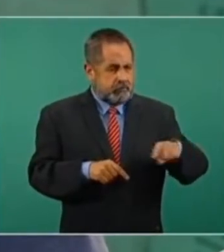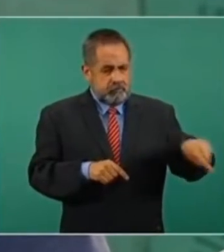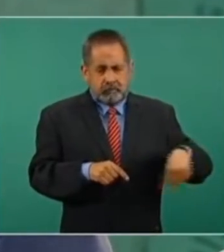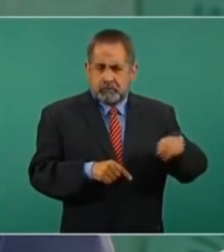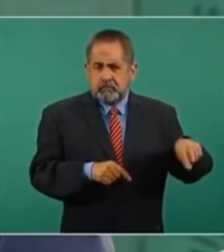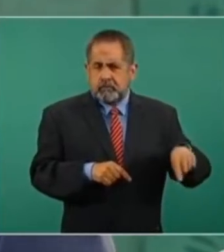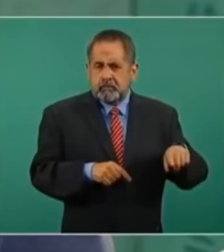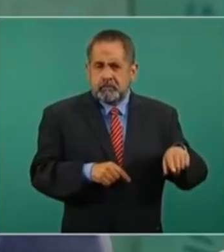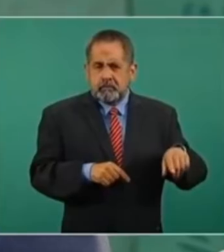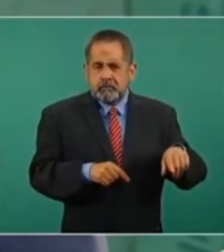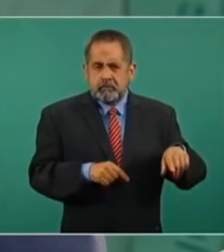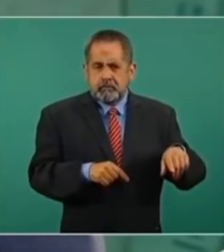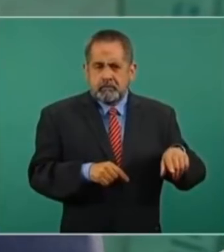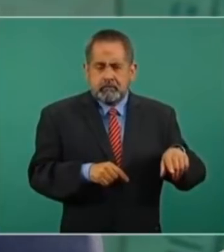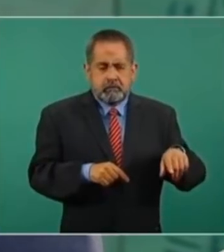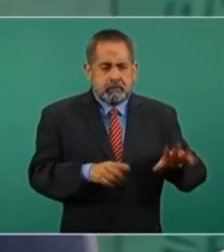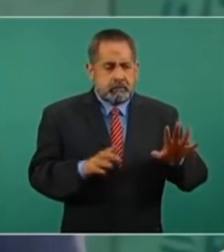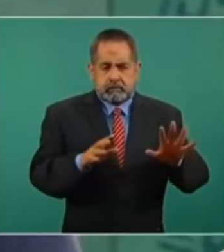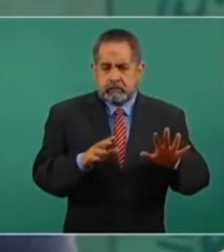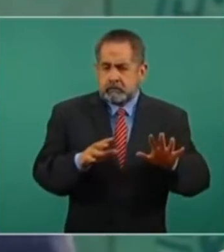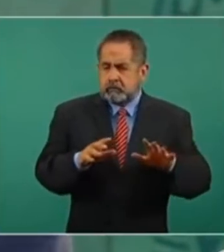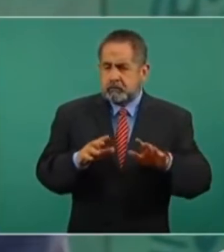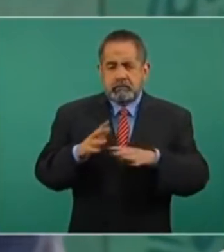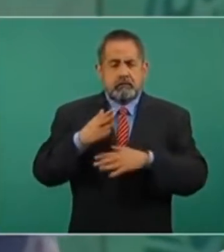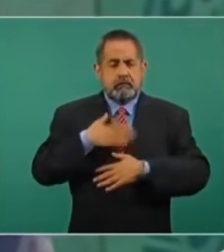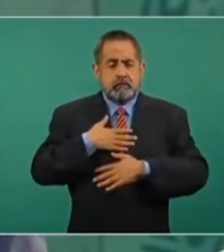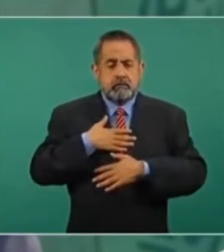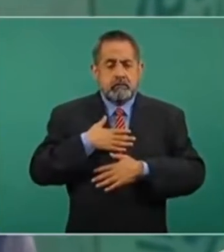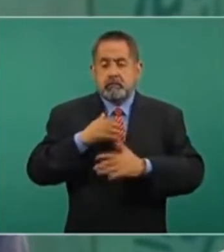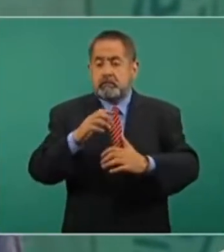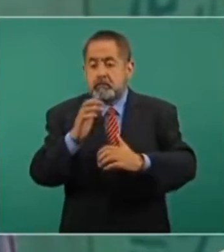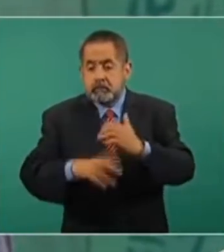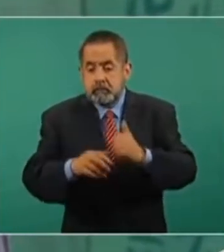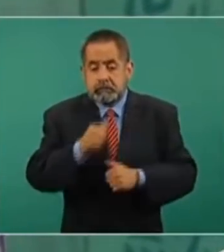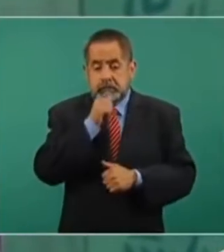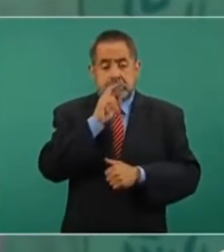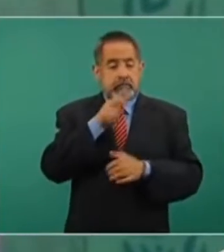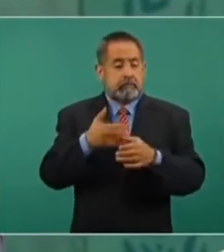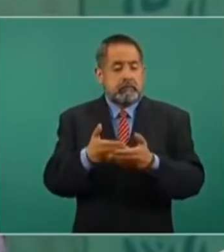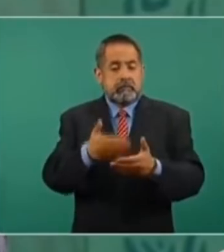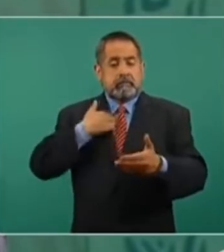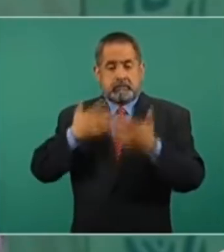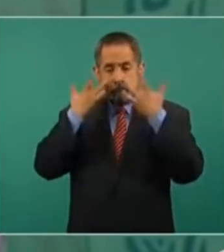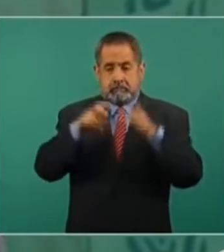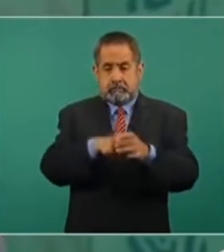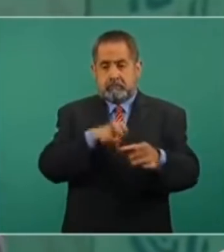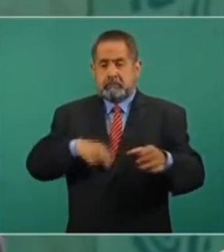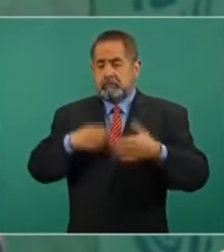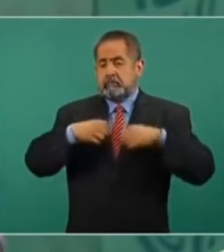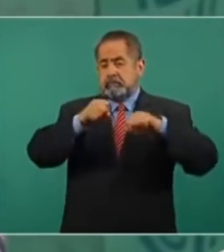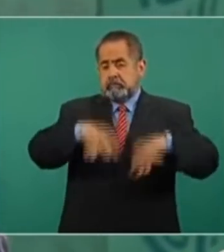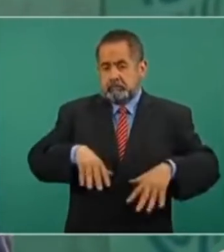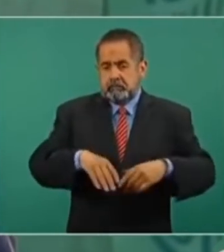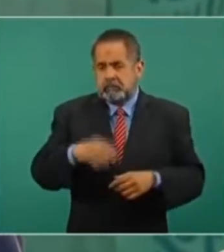dejado su cargo antes de terminar su periodo y decíamos que sólo el caso de